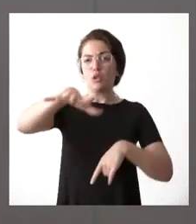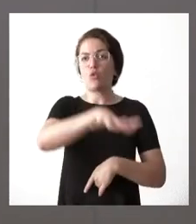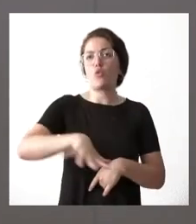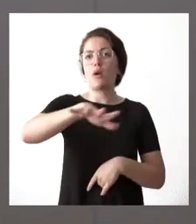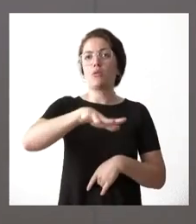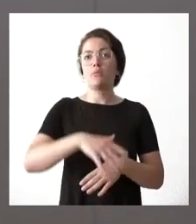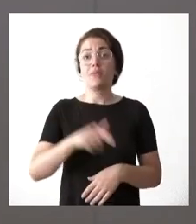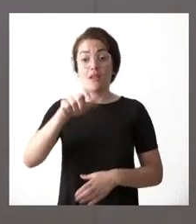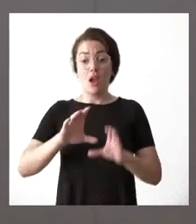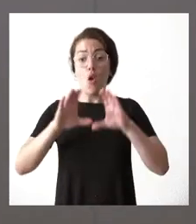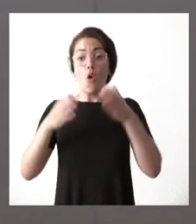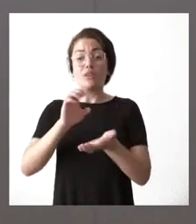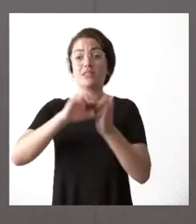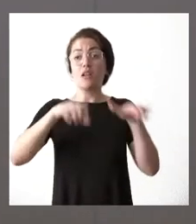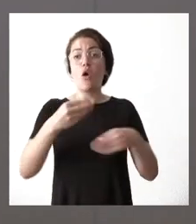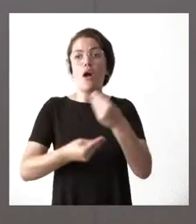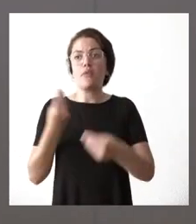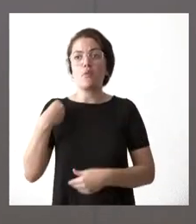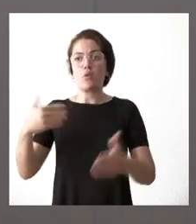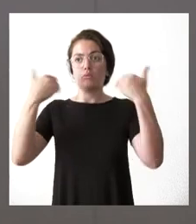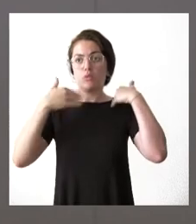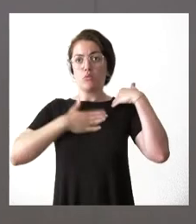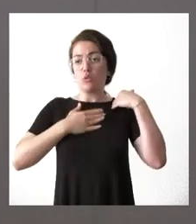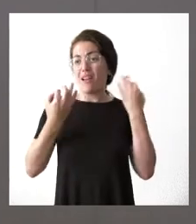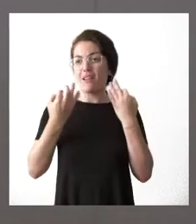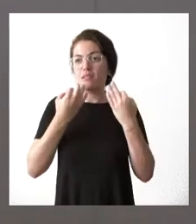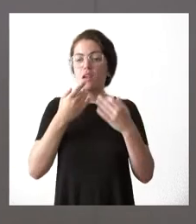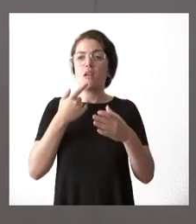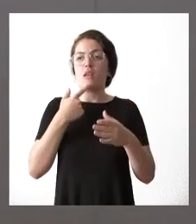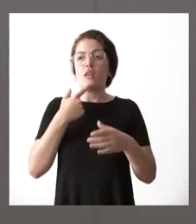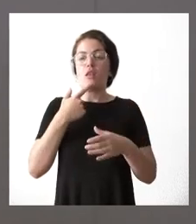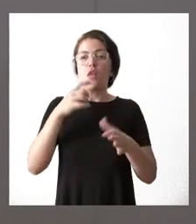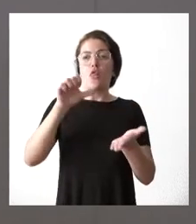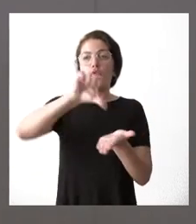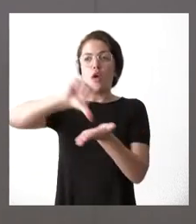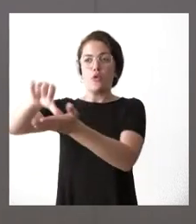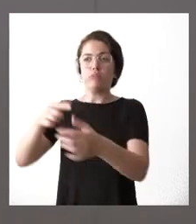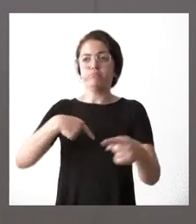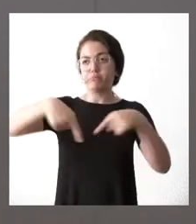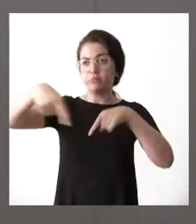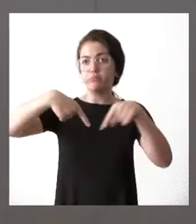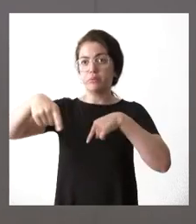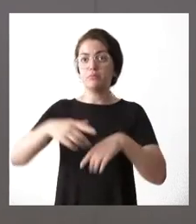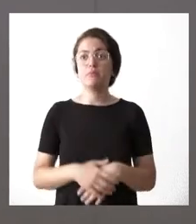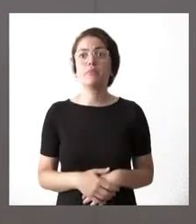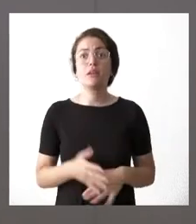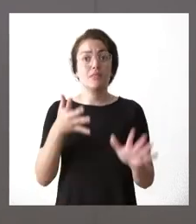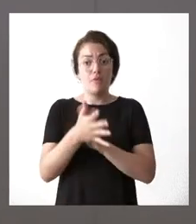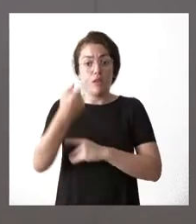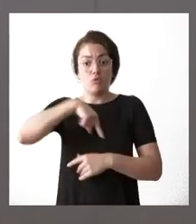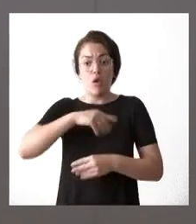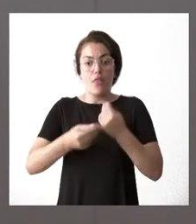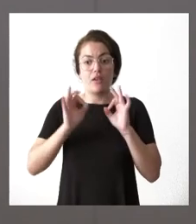en el ámbito que nos corresponde como Junta de Castilla que es el transporte interurbano que es lo que estamos haciendo lógicamente no podremos disminuir